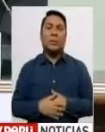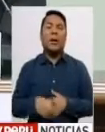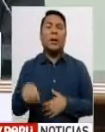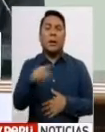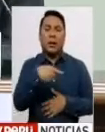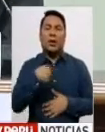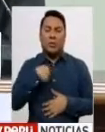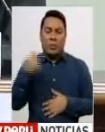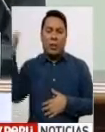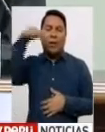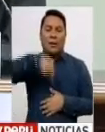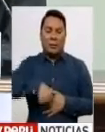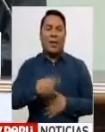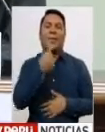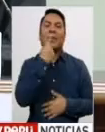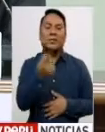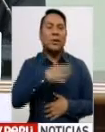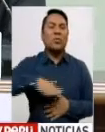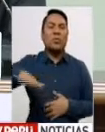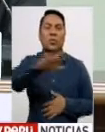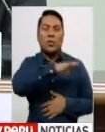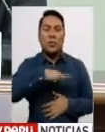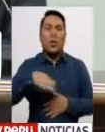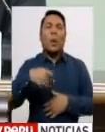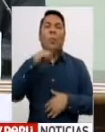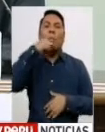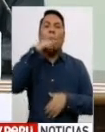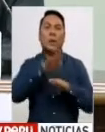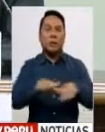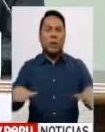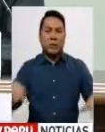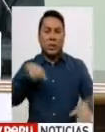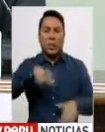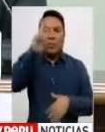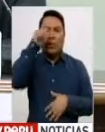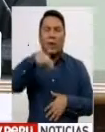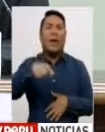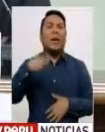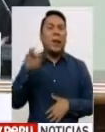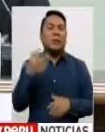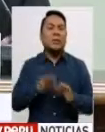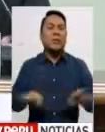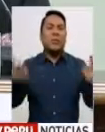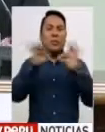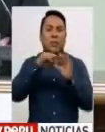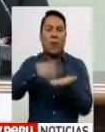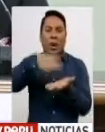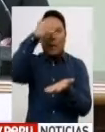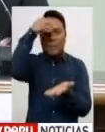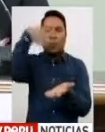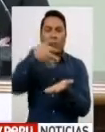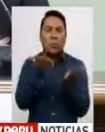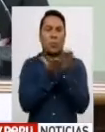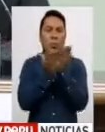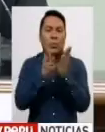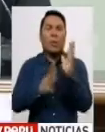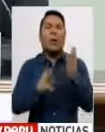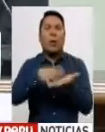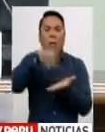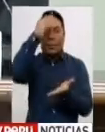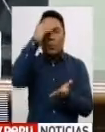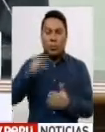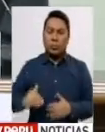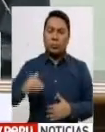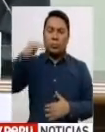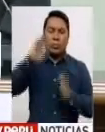niñas en el Perú que tienen derecho a entorno escolar que les permita aprender, liderar, decidir, desarrollar su pleno potencial. Eso es lo que ellos quieren decir. En el